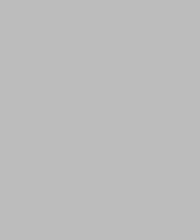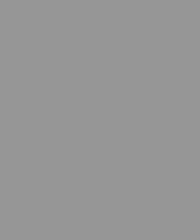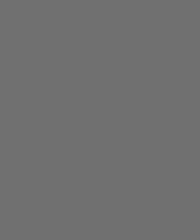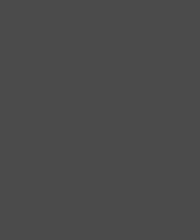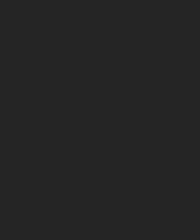ciudadanía de la ciudadanía